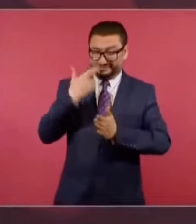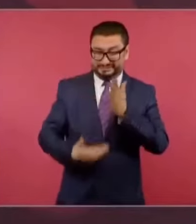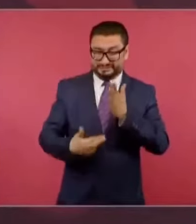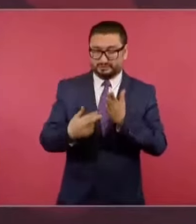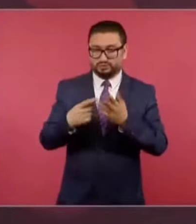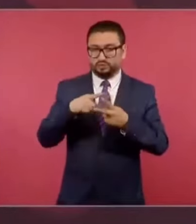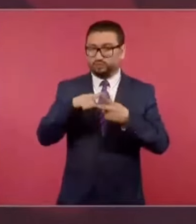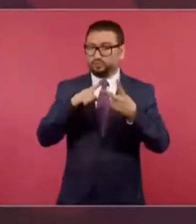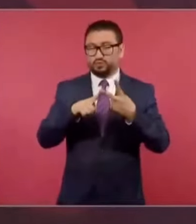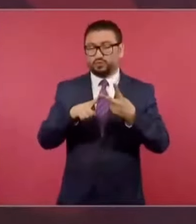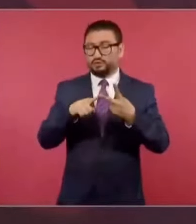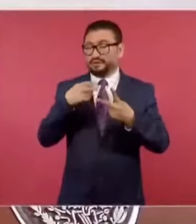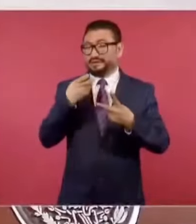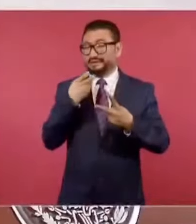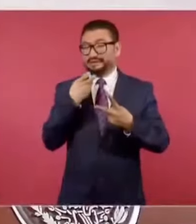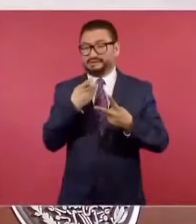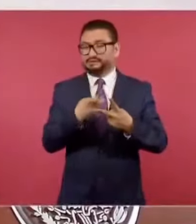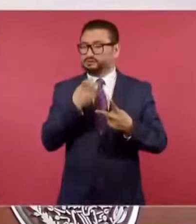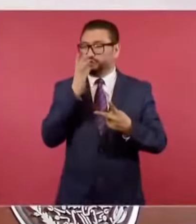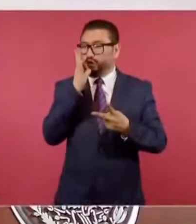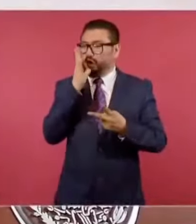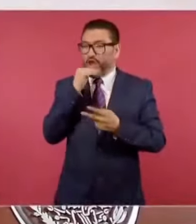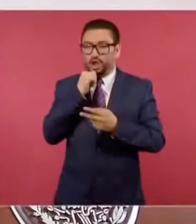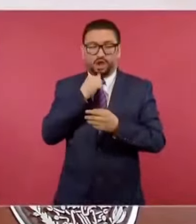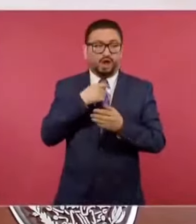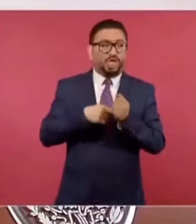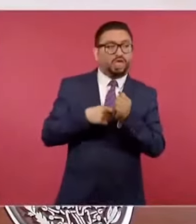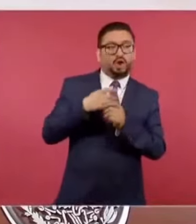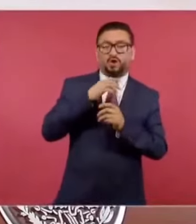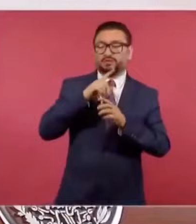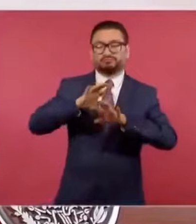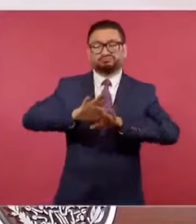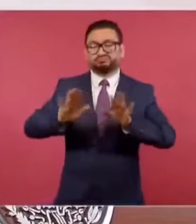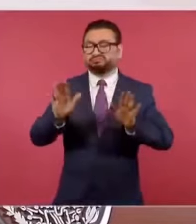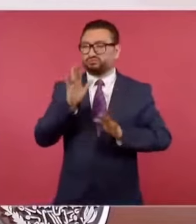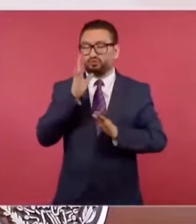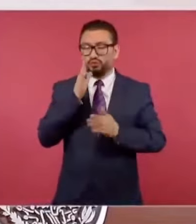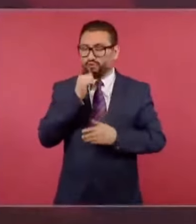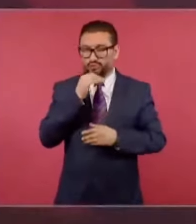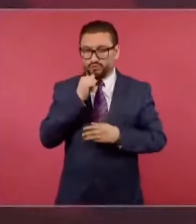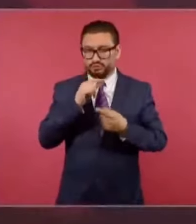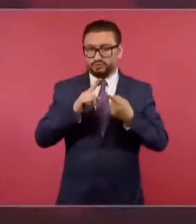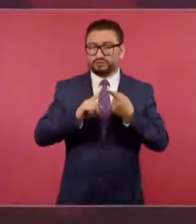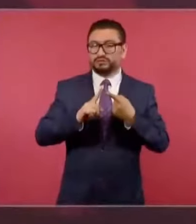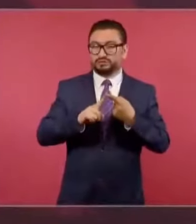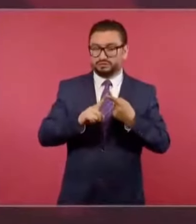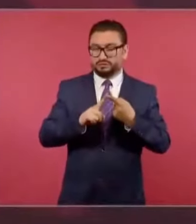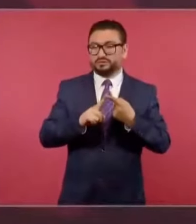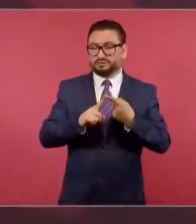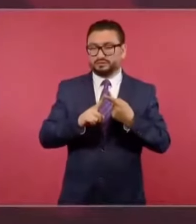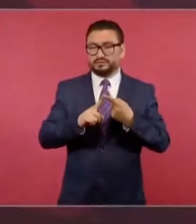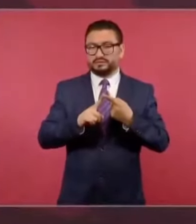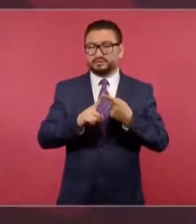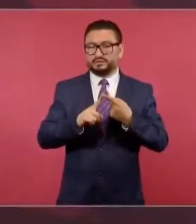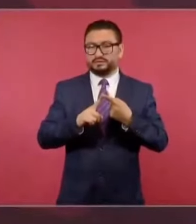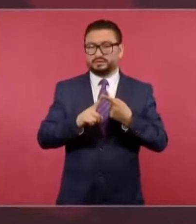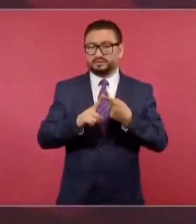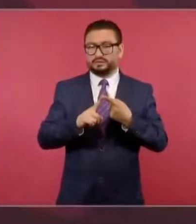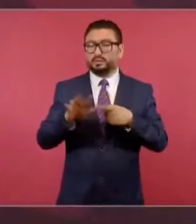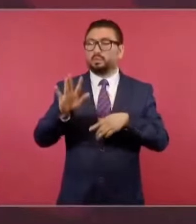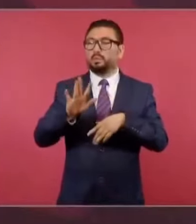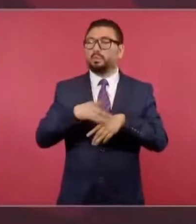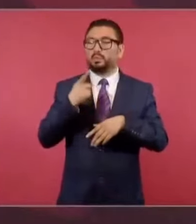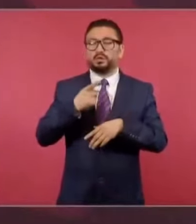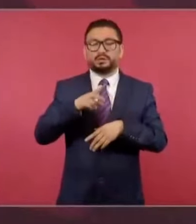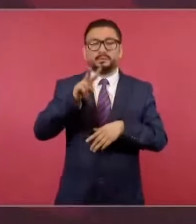no tienen prácticamente cifra negra, que se apegan mucho a la